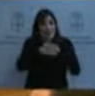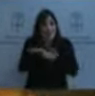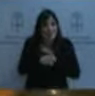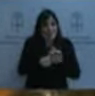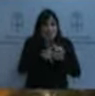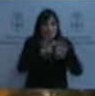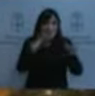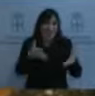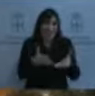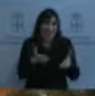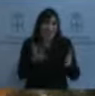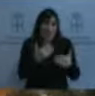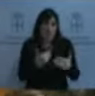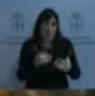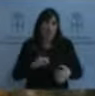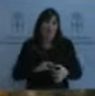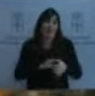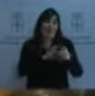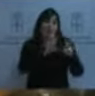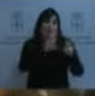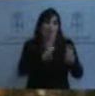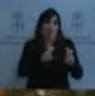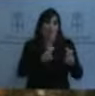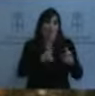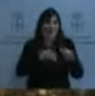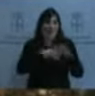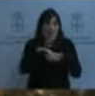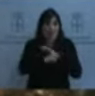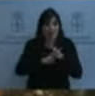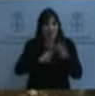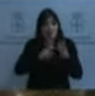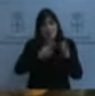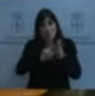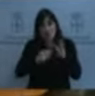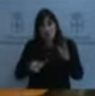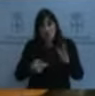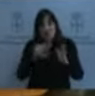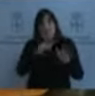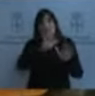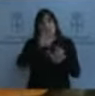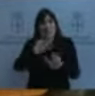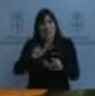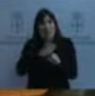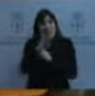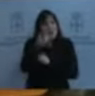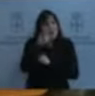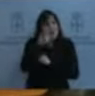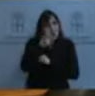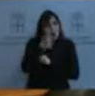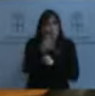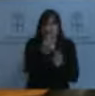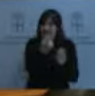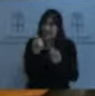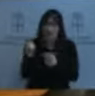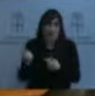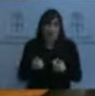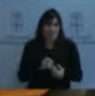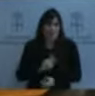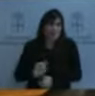de esta. El mundo rural, si cabe, es más imprescindible que cualquier otro espacio.